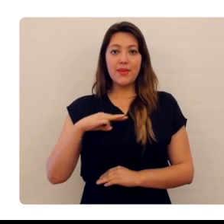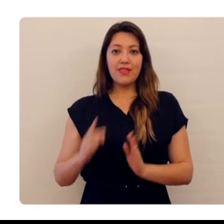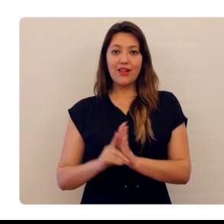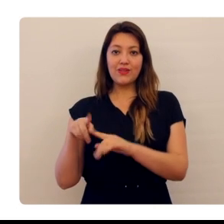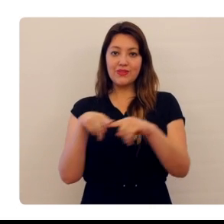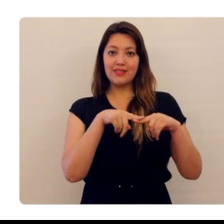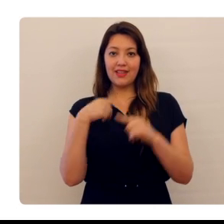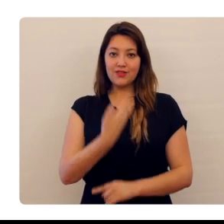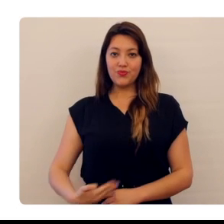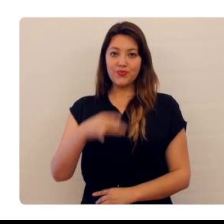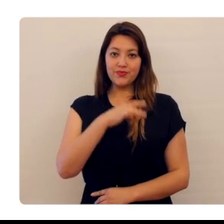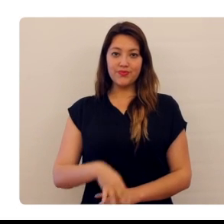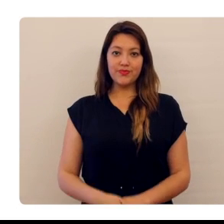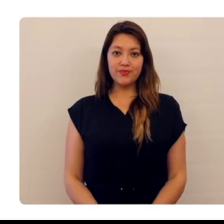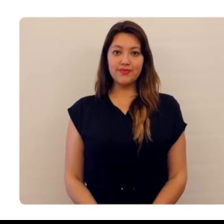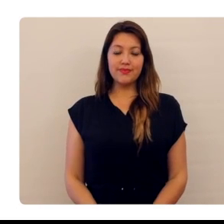Ministerio de Desarrollo Social, Gobierno de Chile.